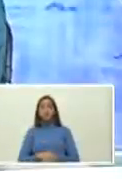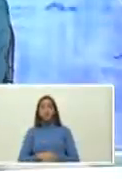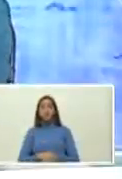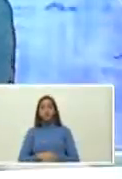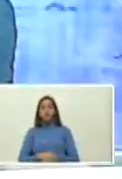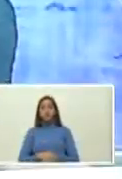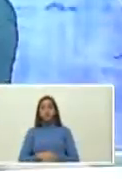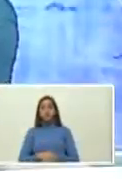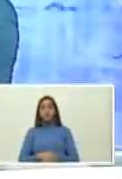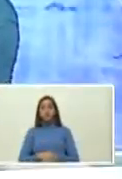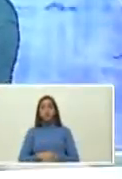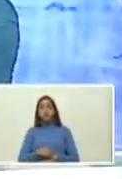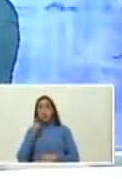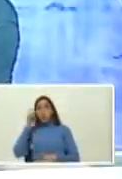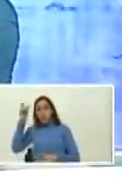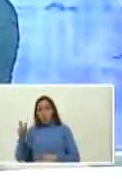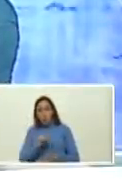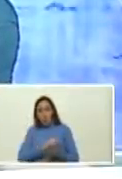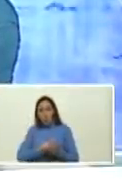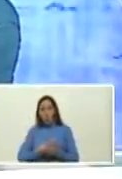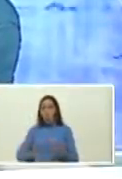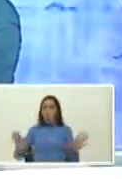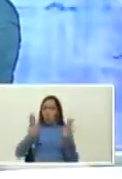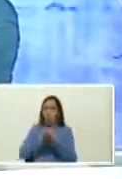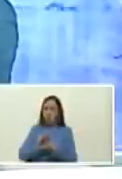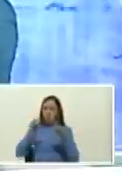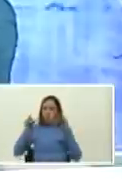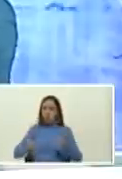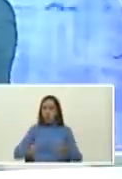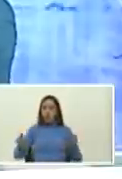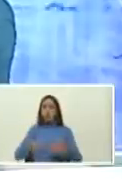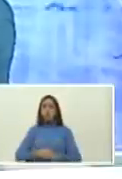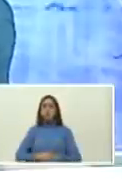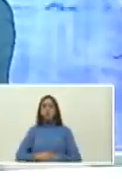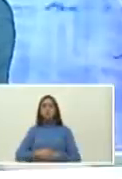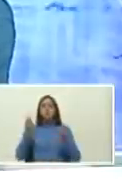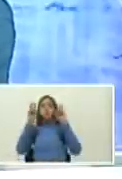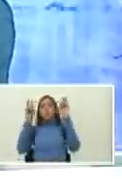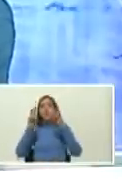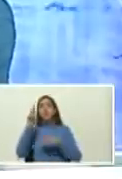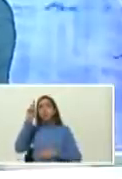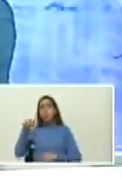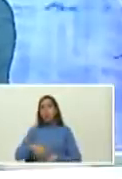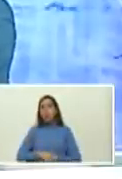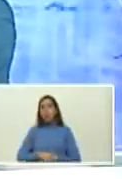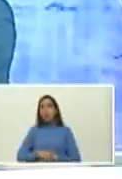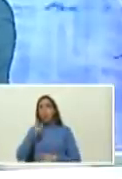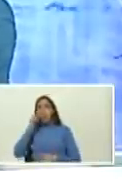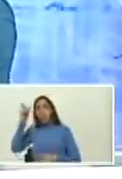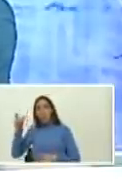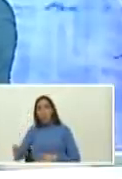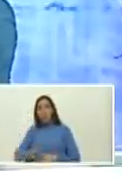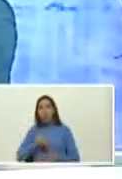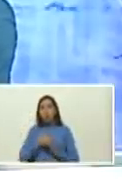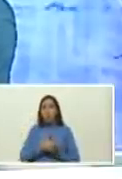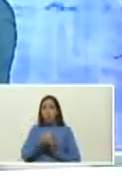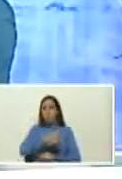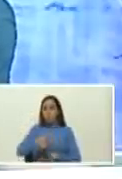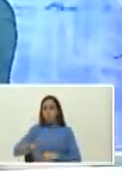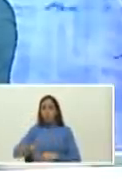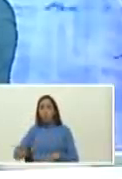José Javier León La Noche Definitiva Elías David Curiel y sus contemporáneos